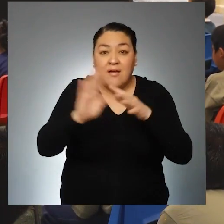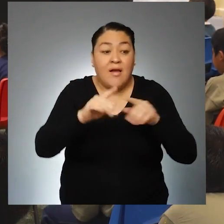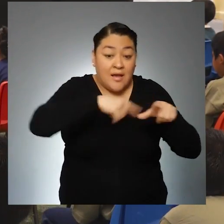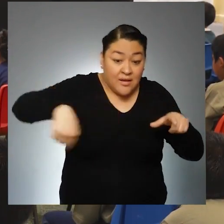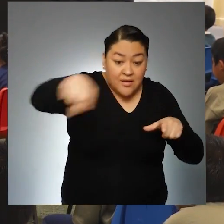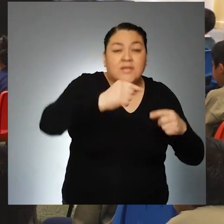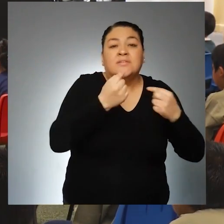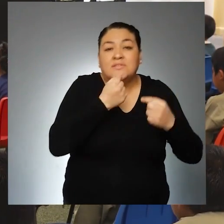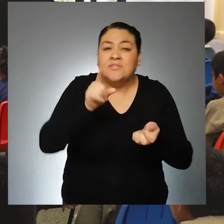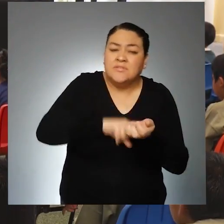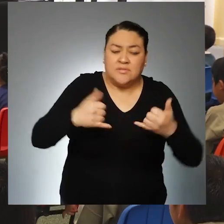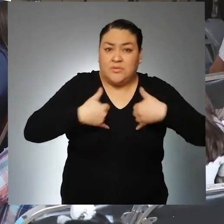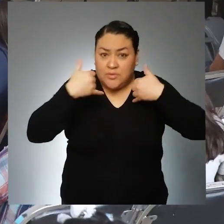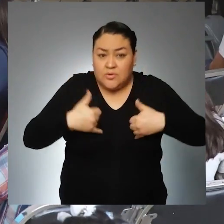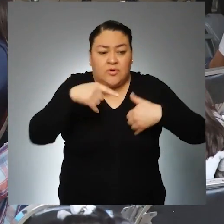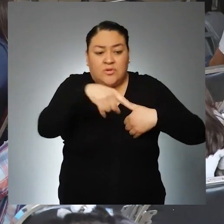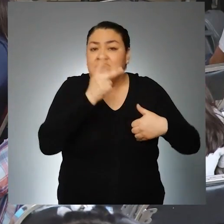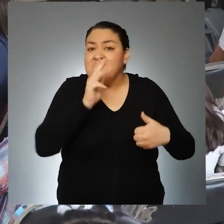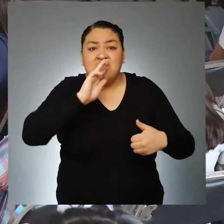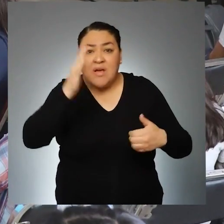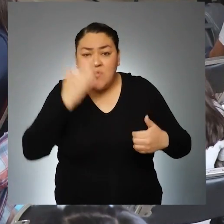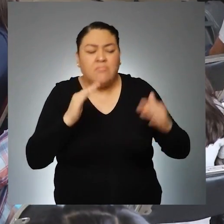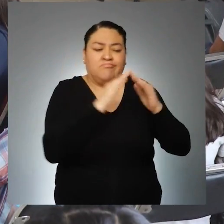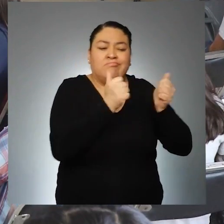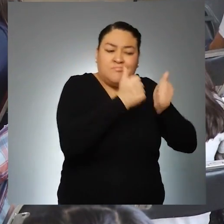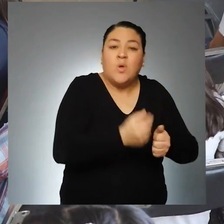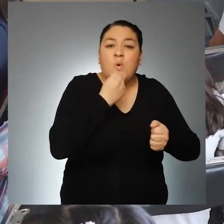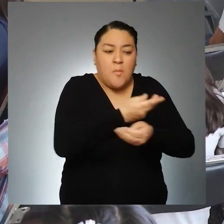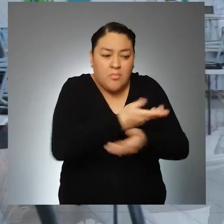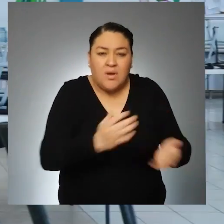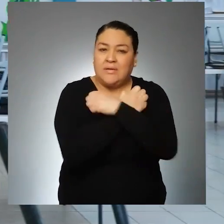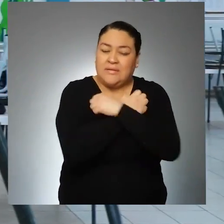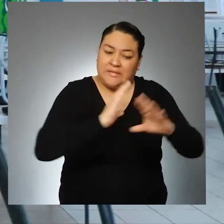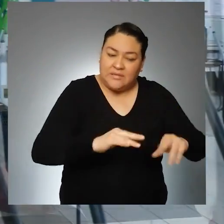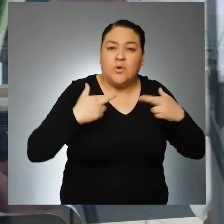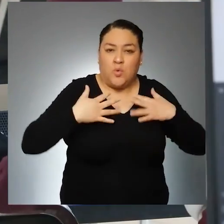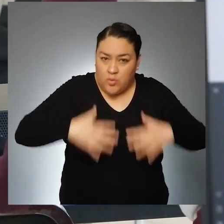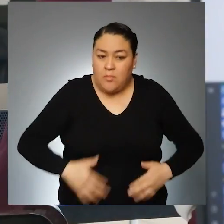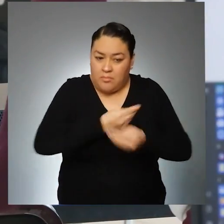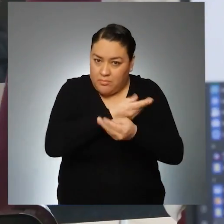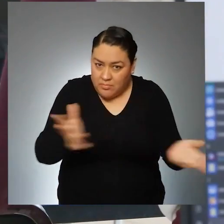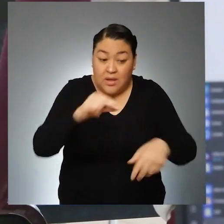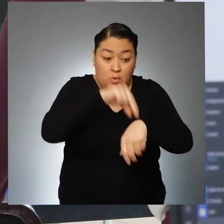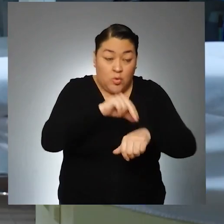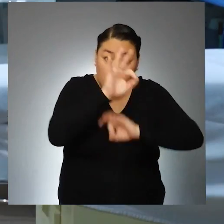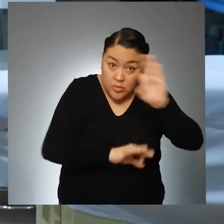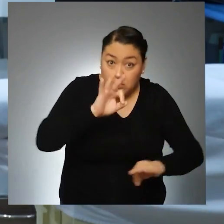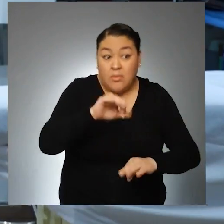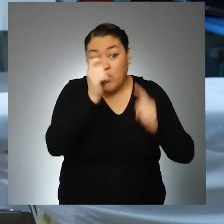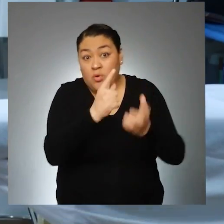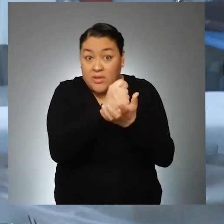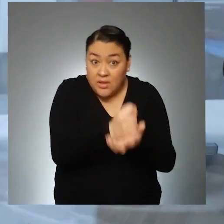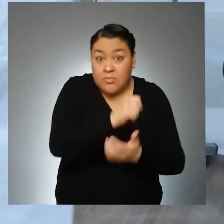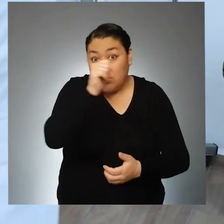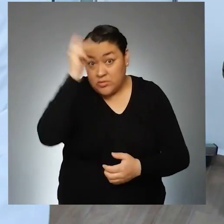atendemos a nuestras niñas, niños y adolescentes desamparados, otorgándoles alojamiento, alimento, educación, vestidos, servicios